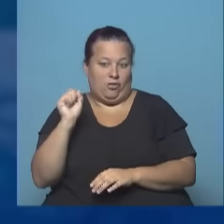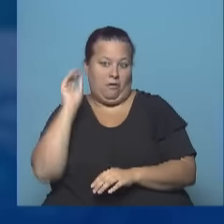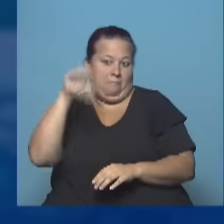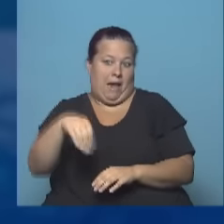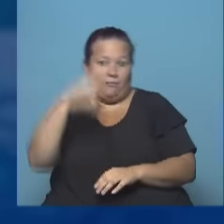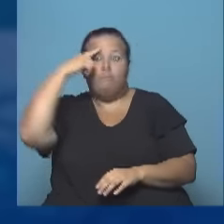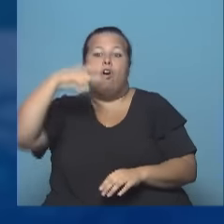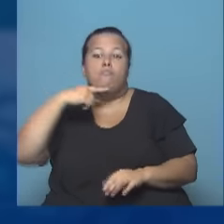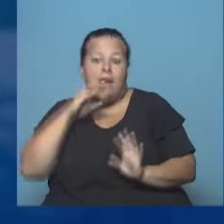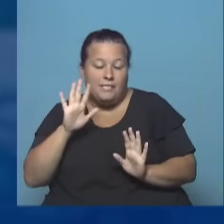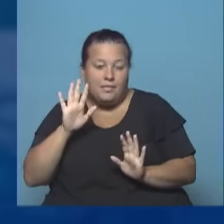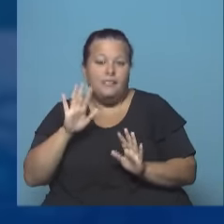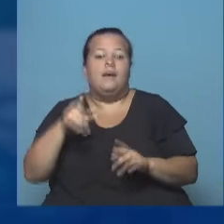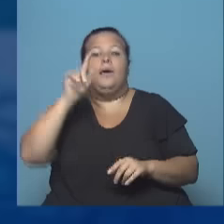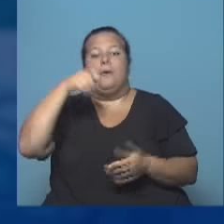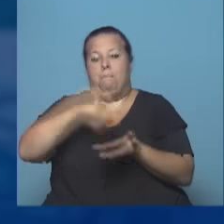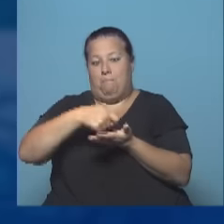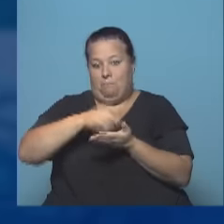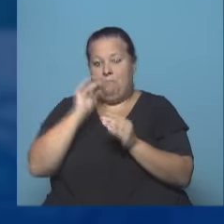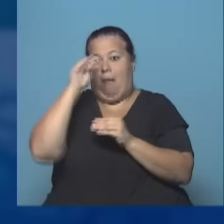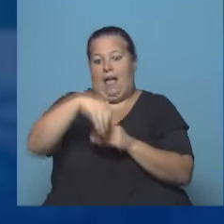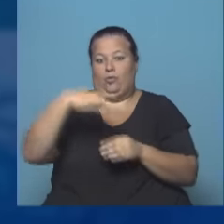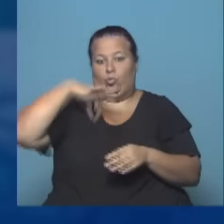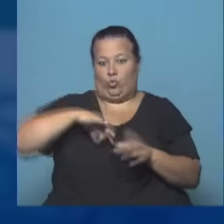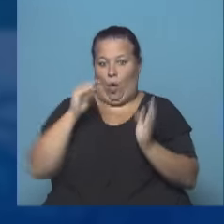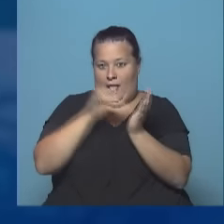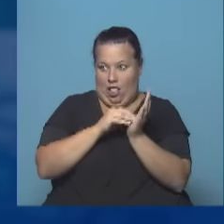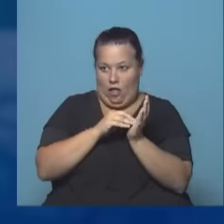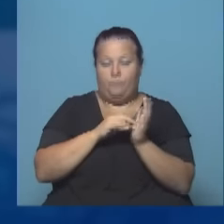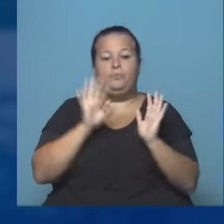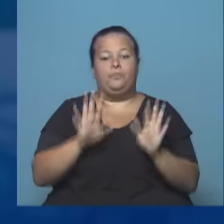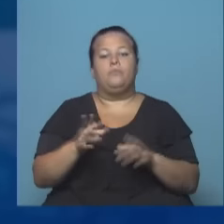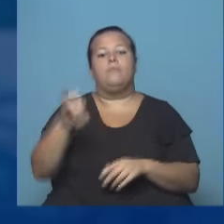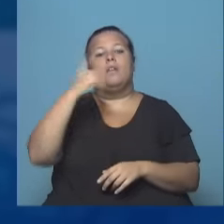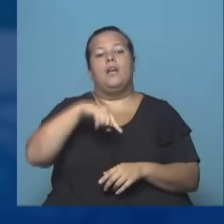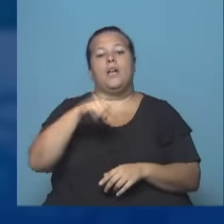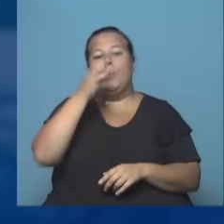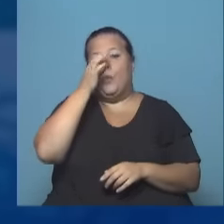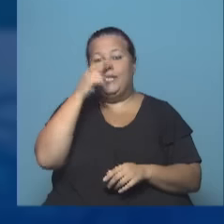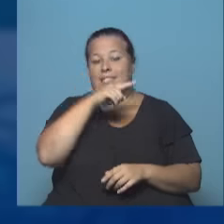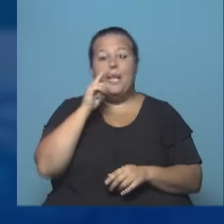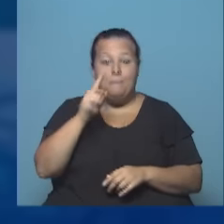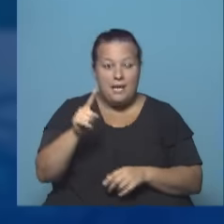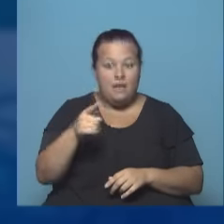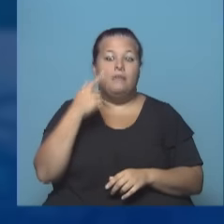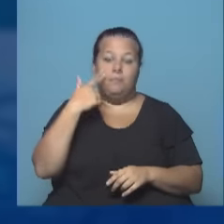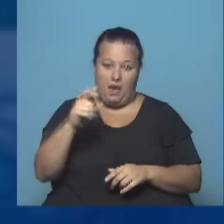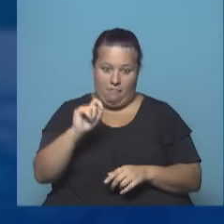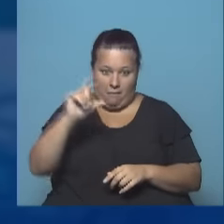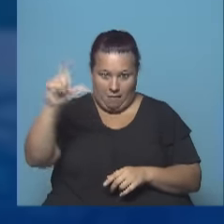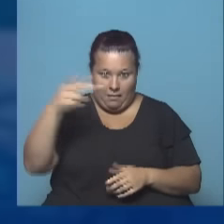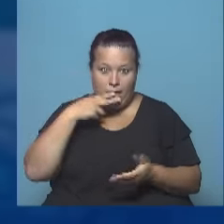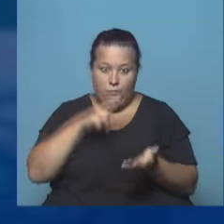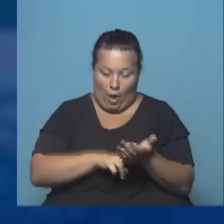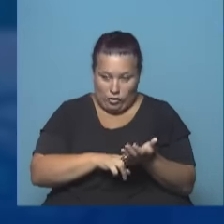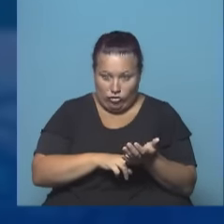mensuales que va a recibir de más en la liquidación. En el caso de 27.000, fíjate vos cómo crece el